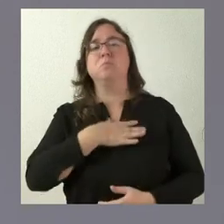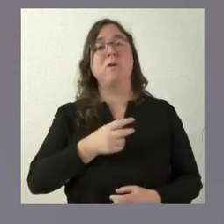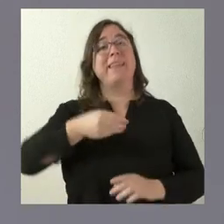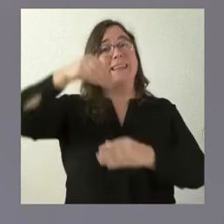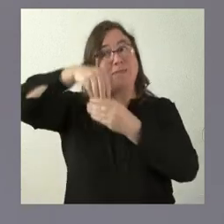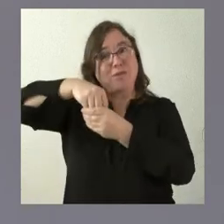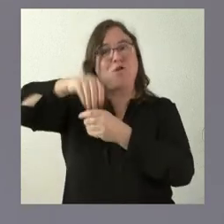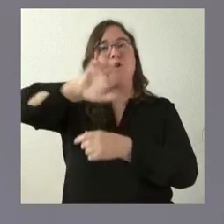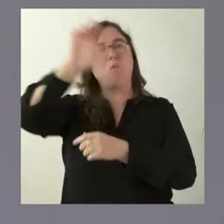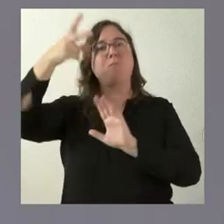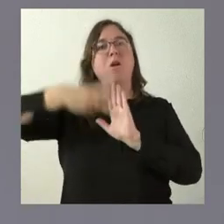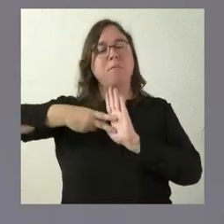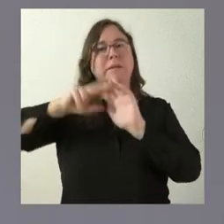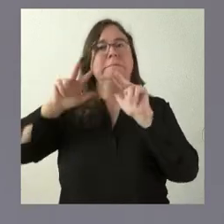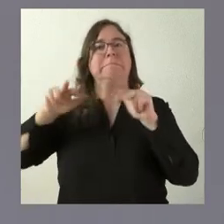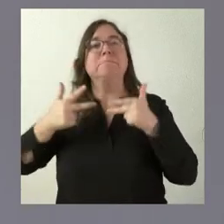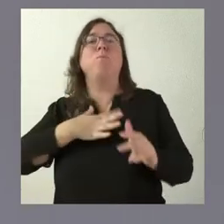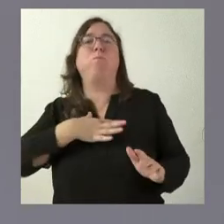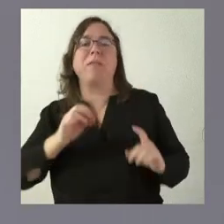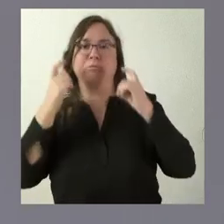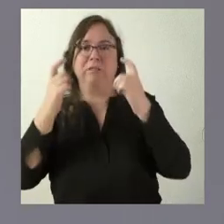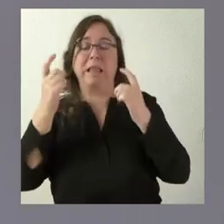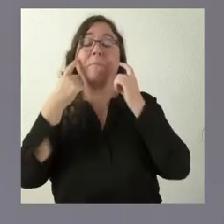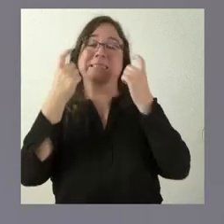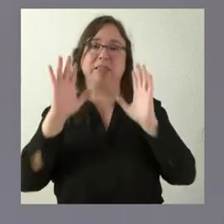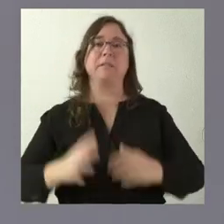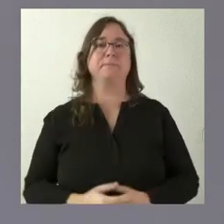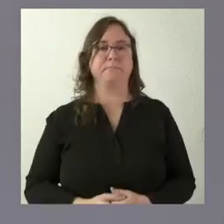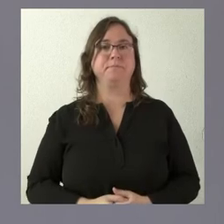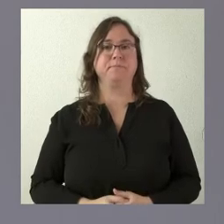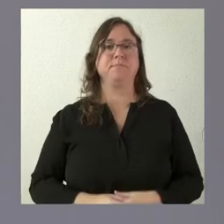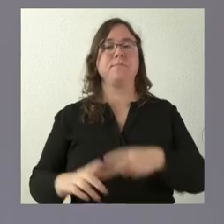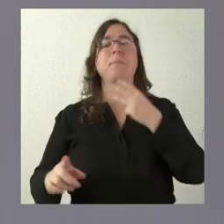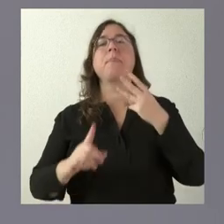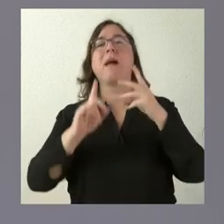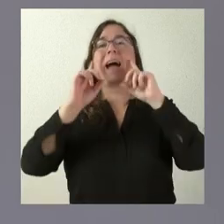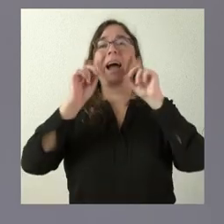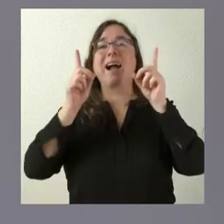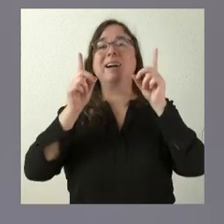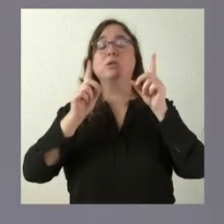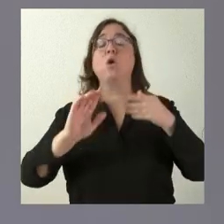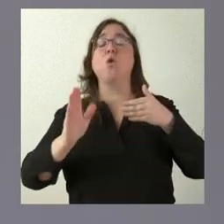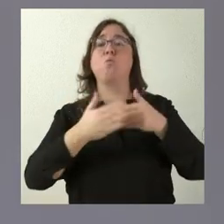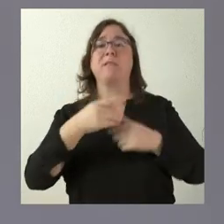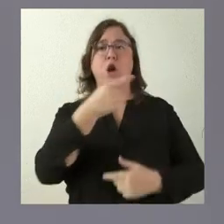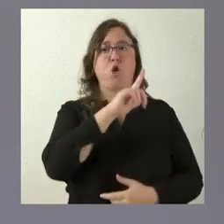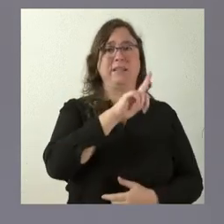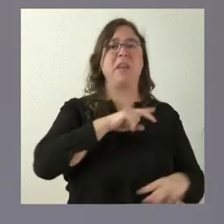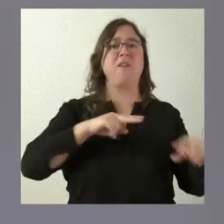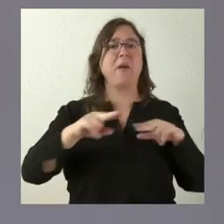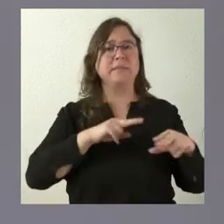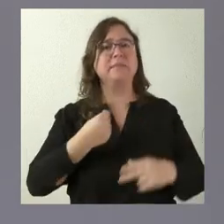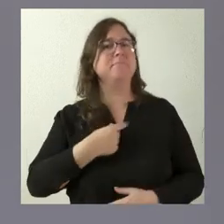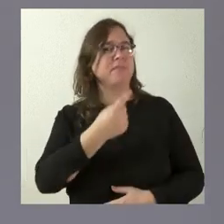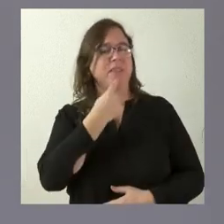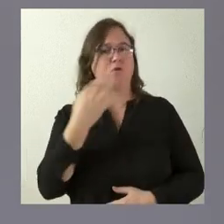europea para abrir esta puerta y vamos a intentar que esta puerta se abra. En el caso concreto de Puerta del Noroeste, lo que le manifesté es